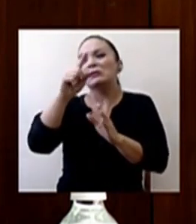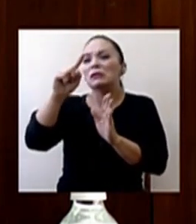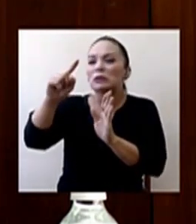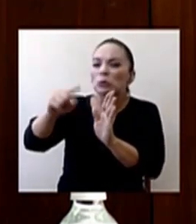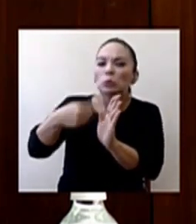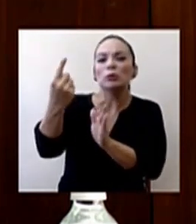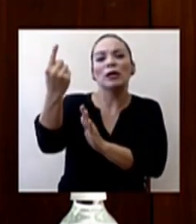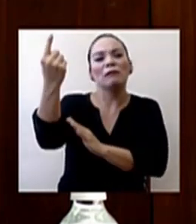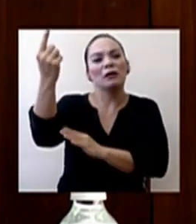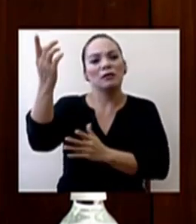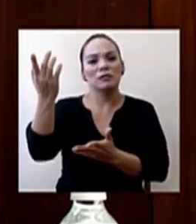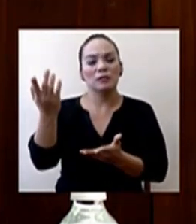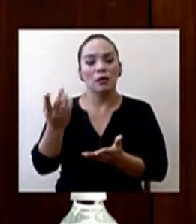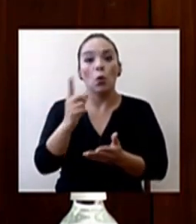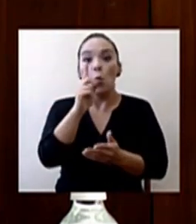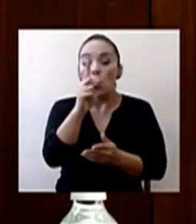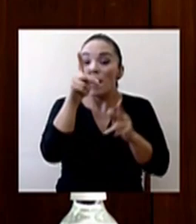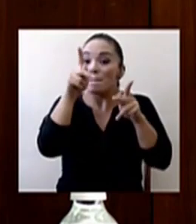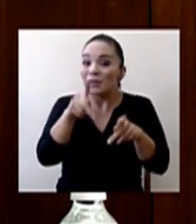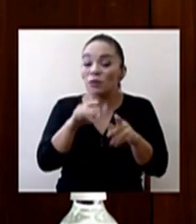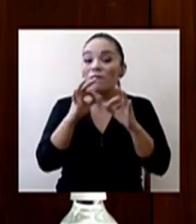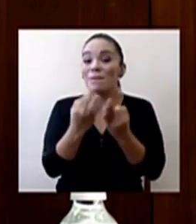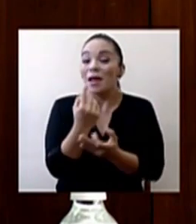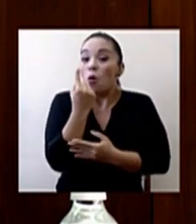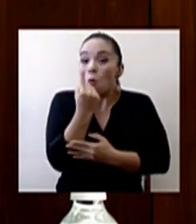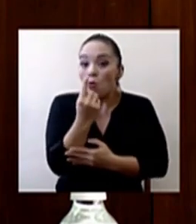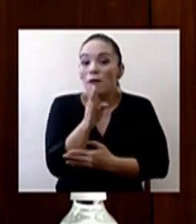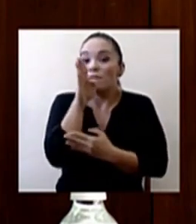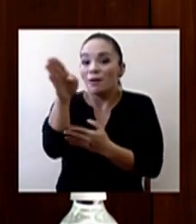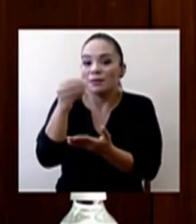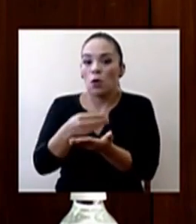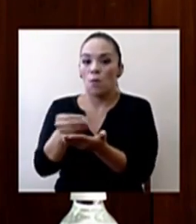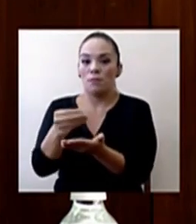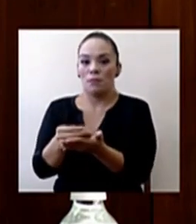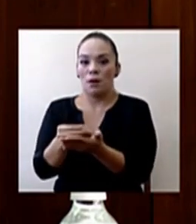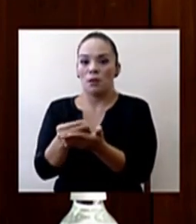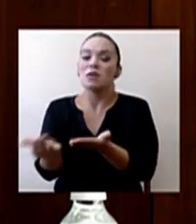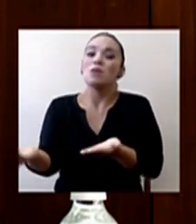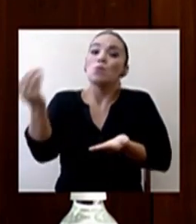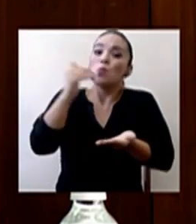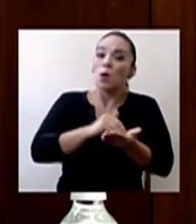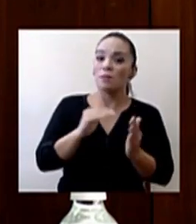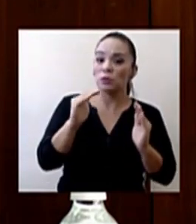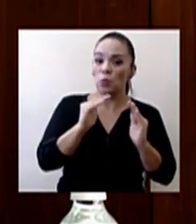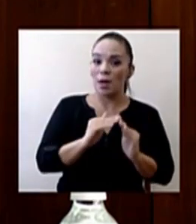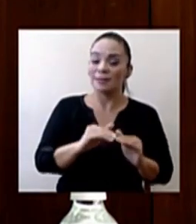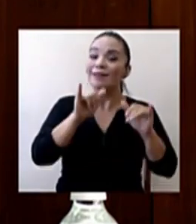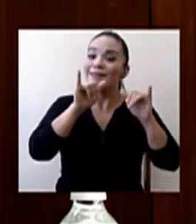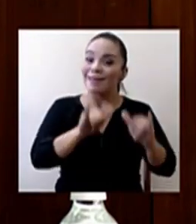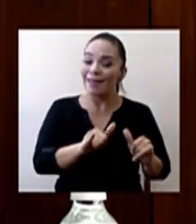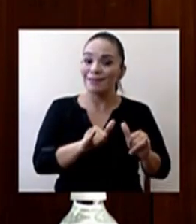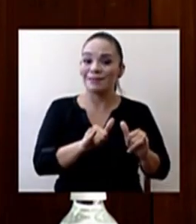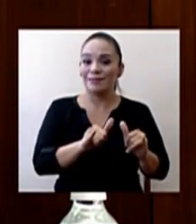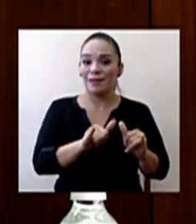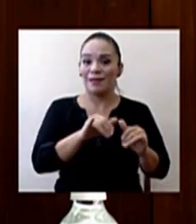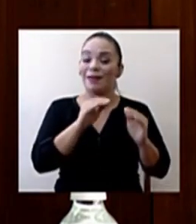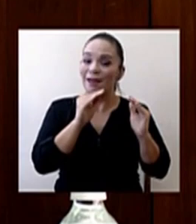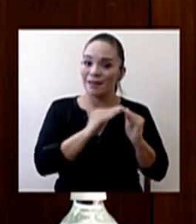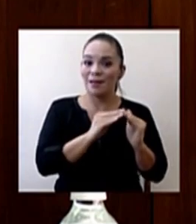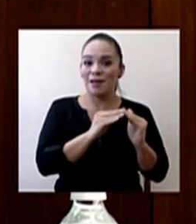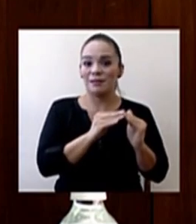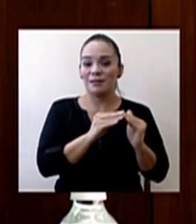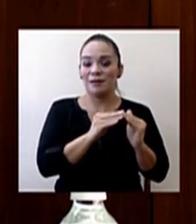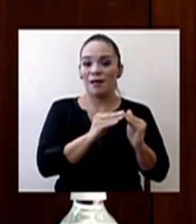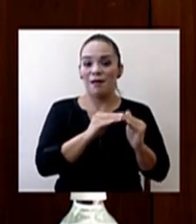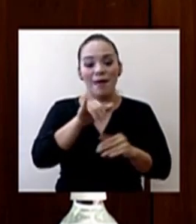un miembro de la familia salga a hacer un mandado y regresen a su casa y quédense aislados. Esa es